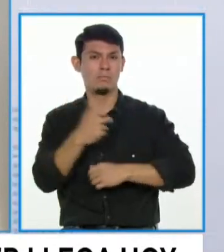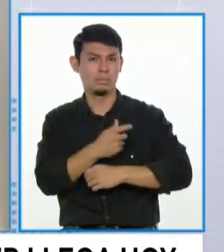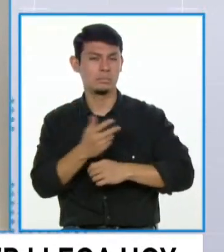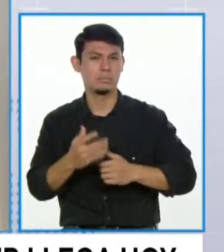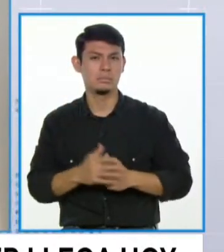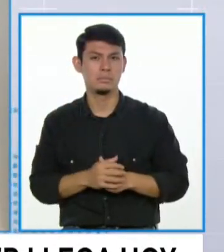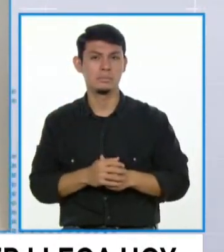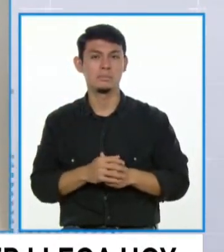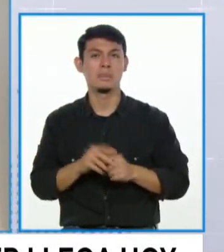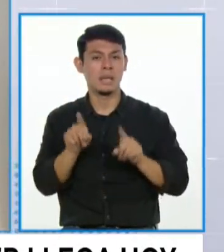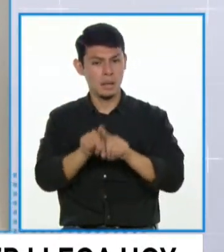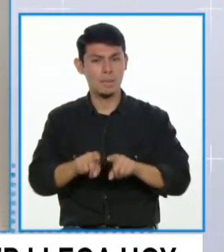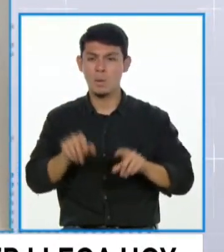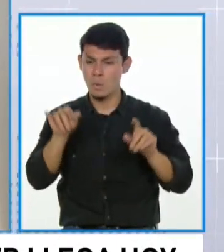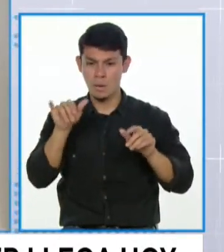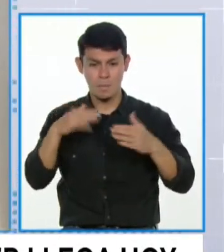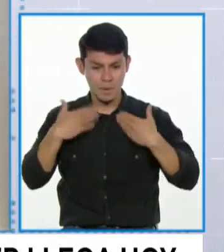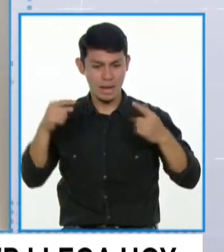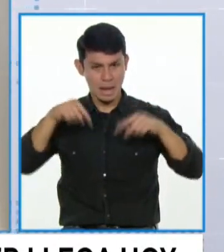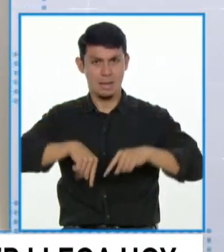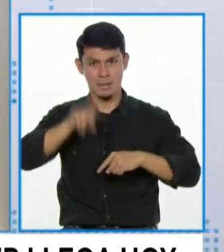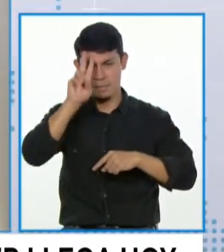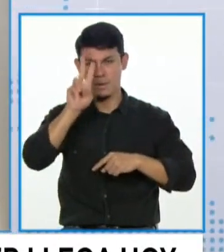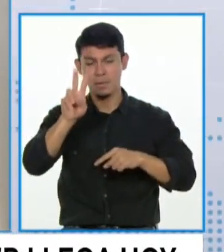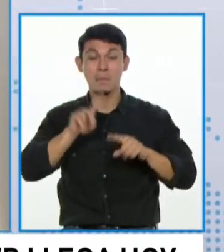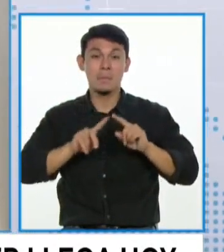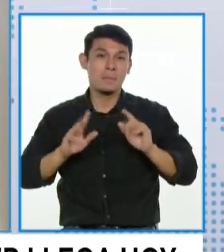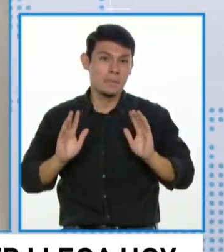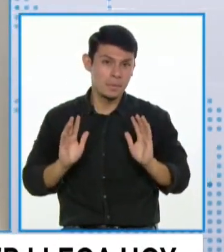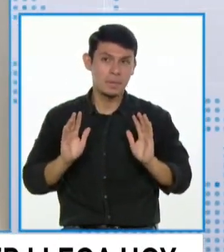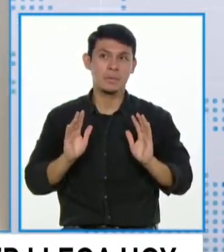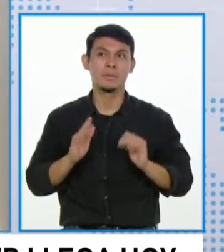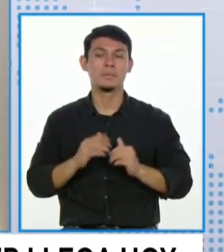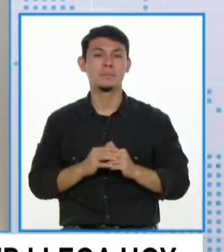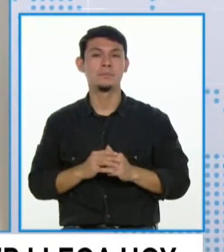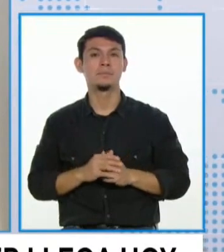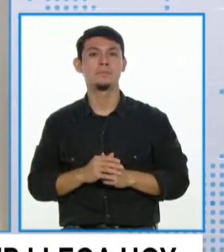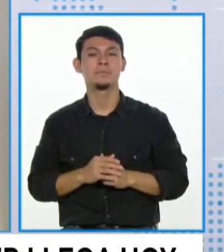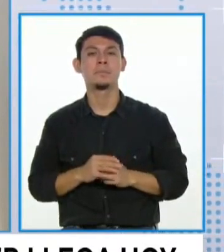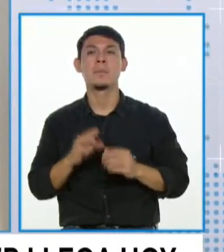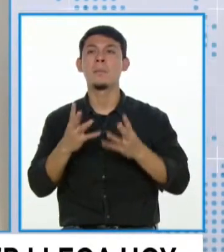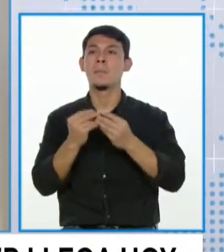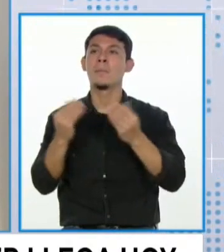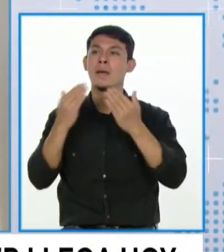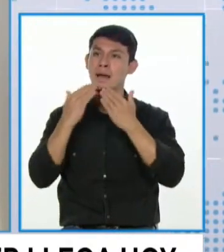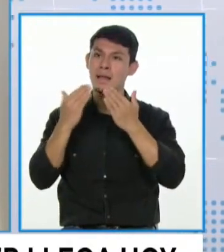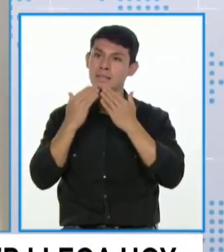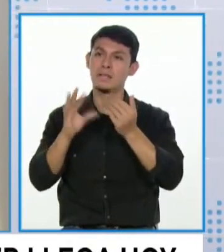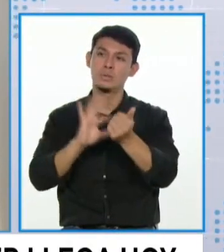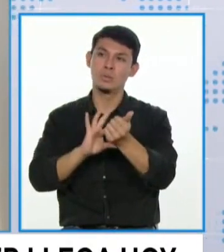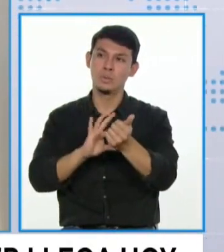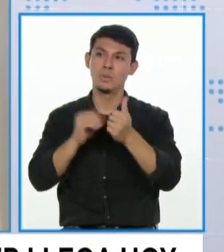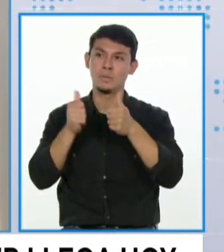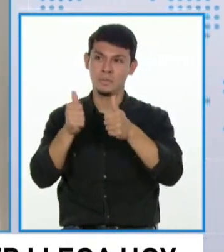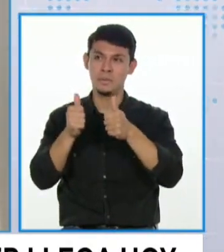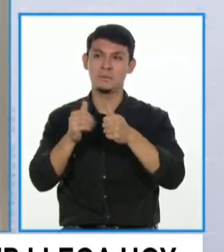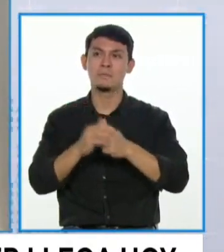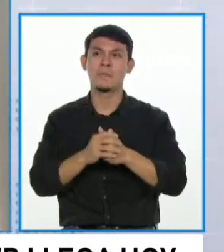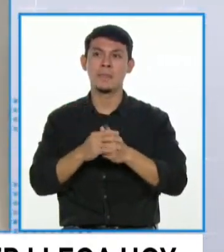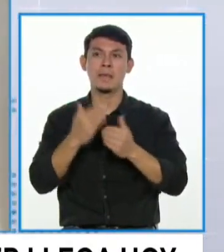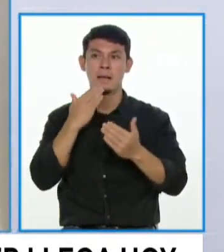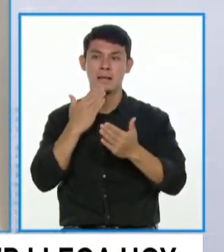en julio. Lo mismo tendríamos que hacer acá, ¿no? Pero hay muchos reboles en el camino. Muchas gracias, doctor Antonio. Muchas gracias por estas